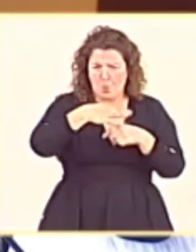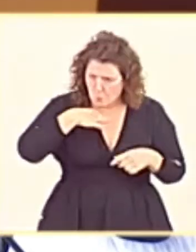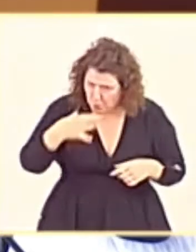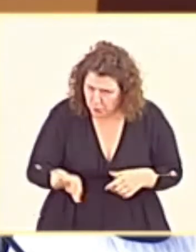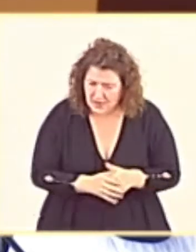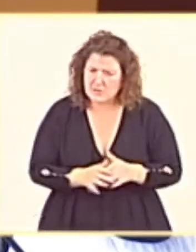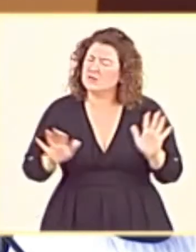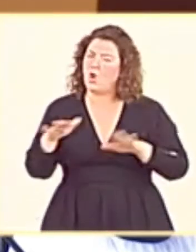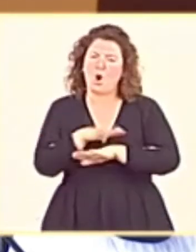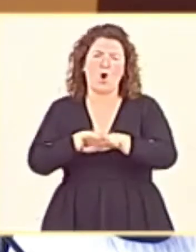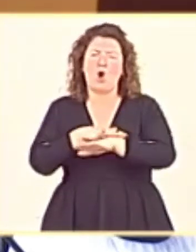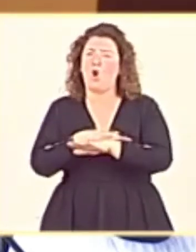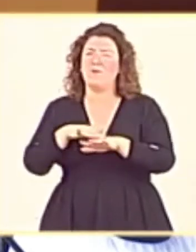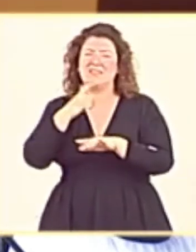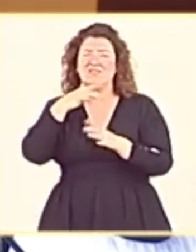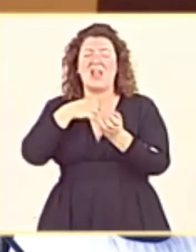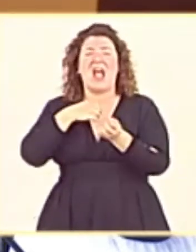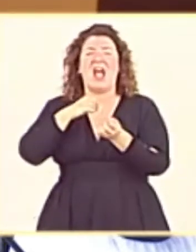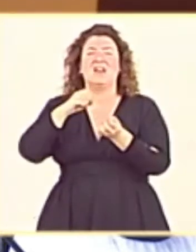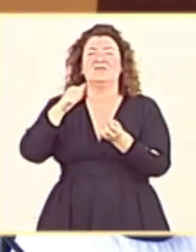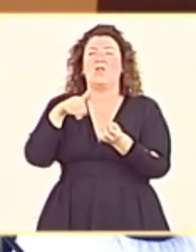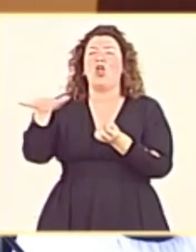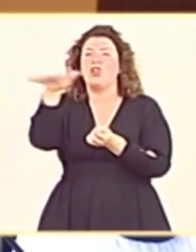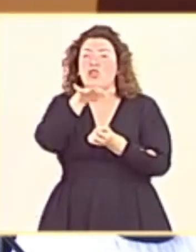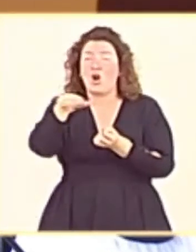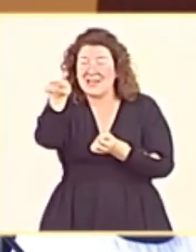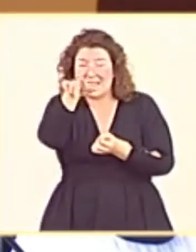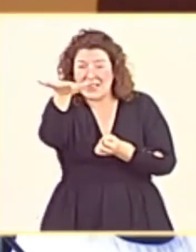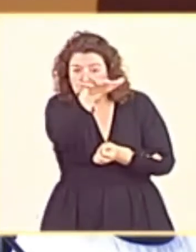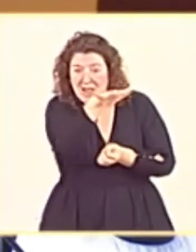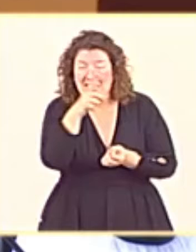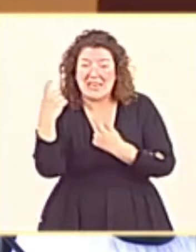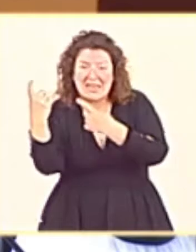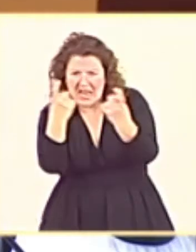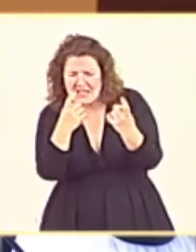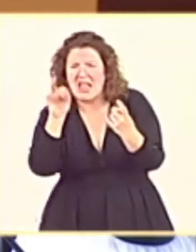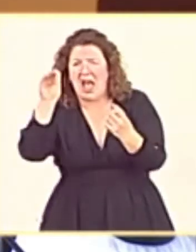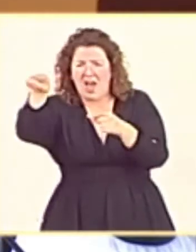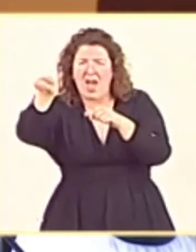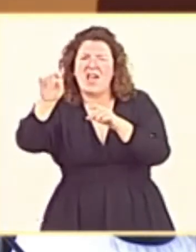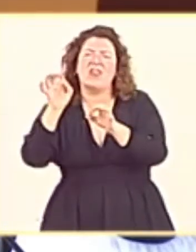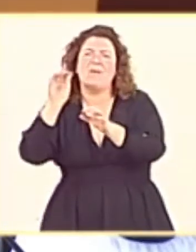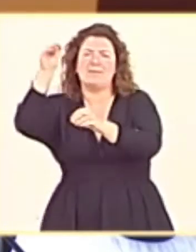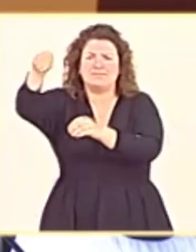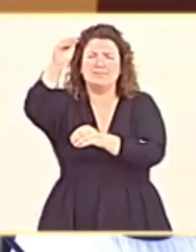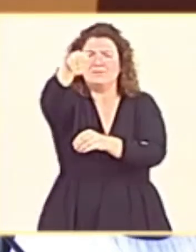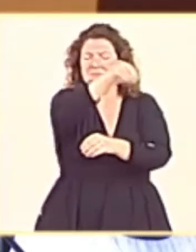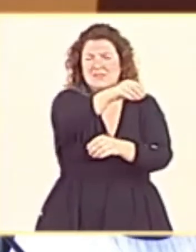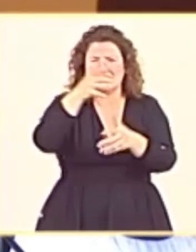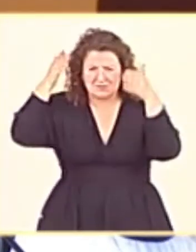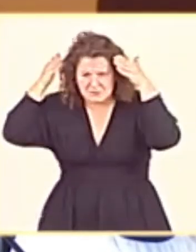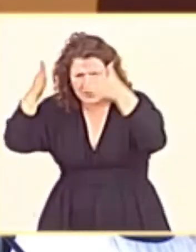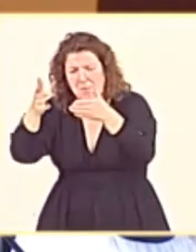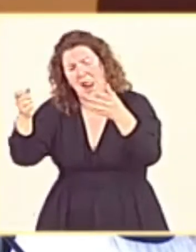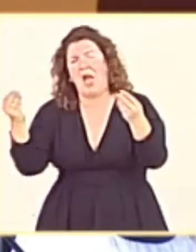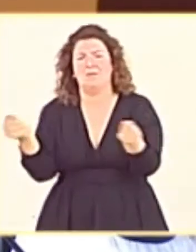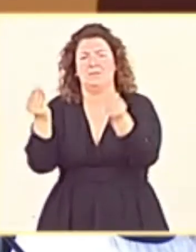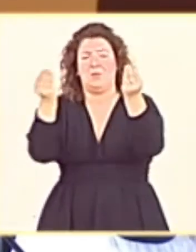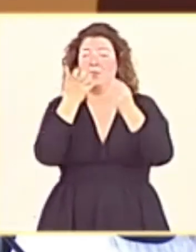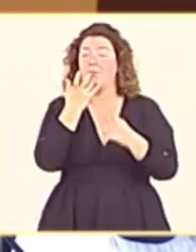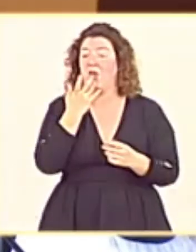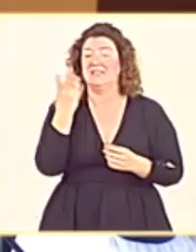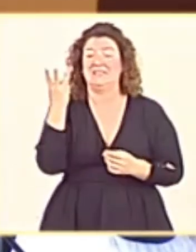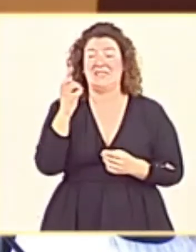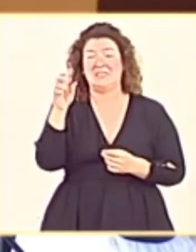Gobierno quien tome las riendas de esta desconcentración, yendo a los lugares que realmente necesita reactivar. El 30 de junio de 2022 va a hacer dos